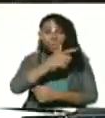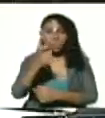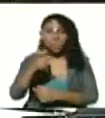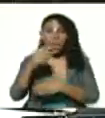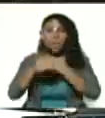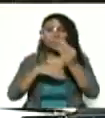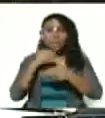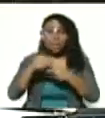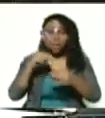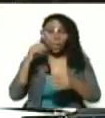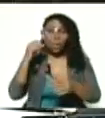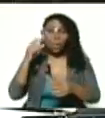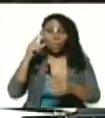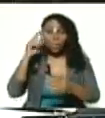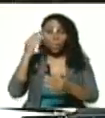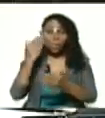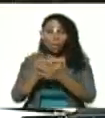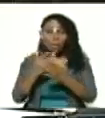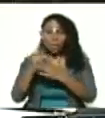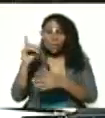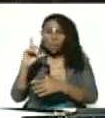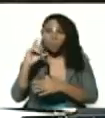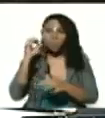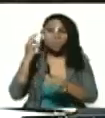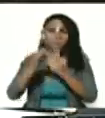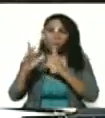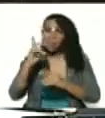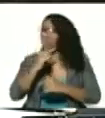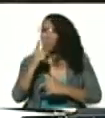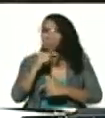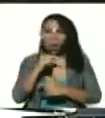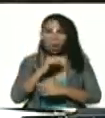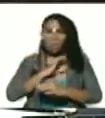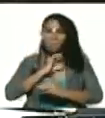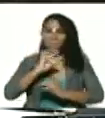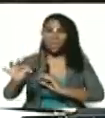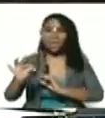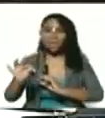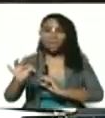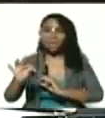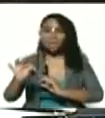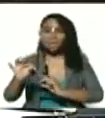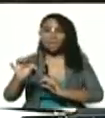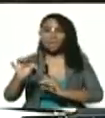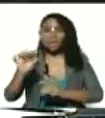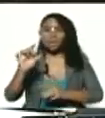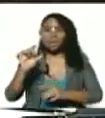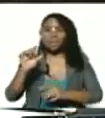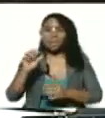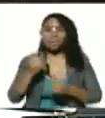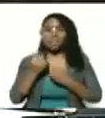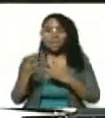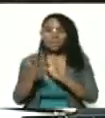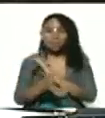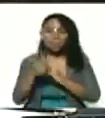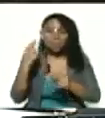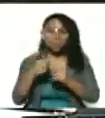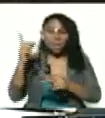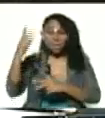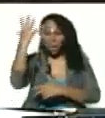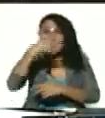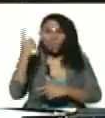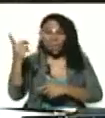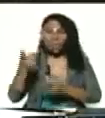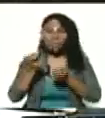y afortunadamente dieron negativo no se la transmitió este joven está recibiendo sus